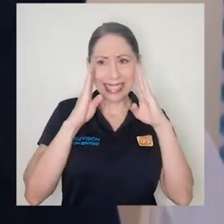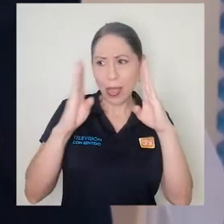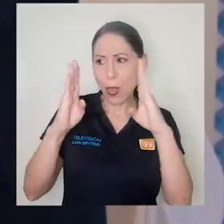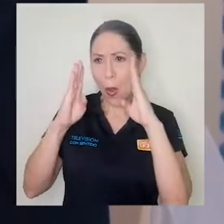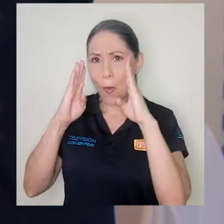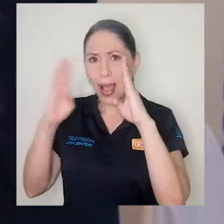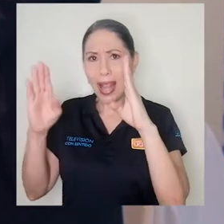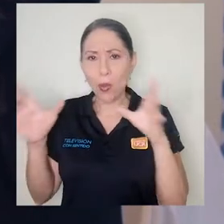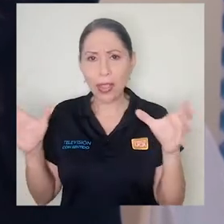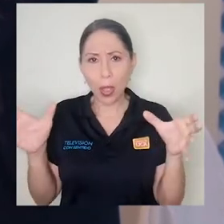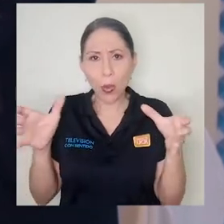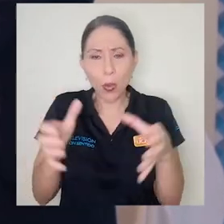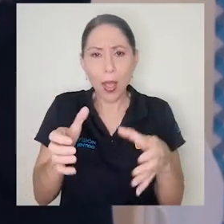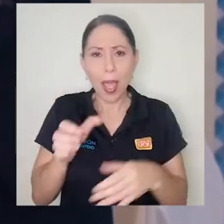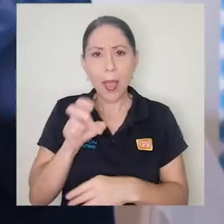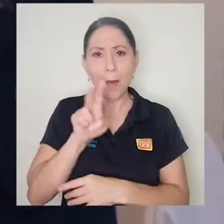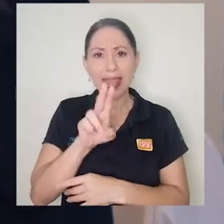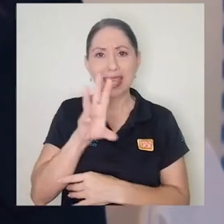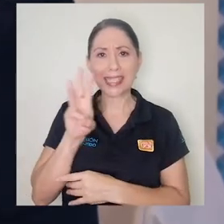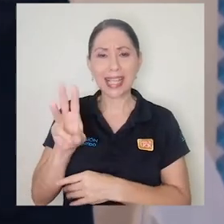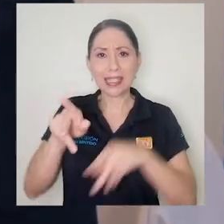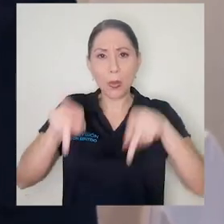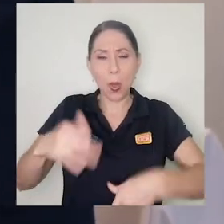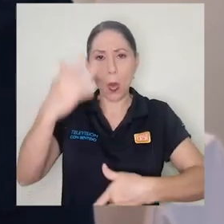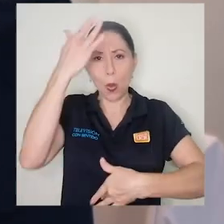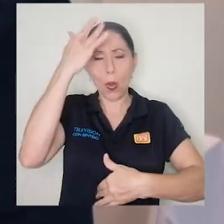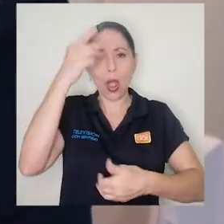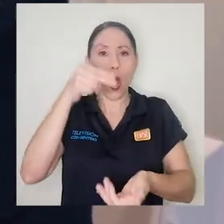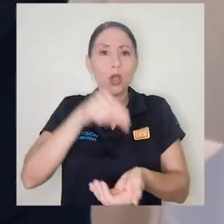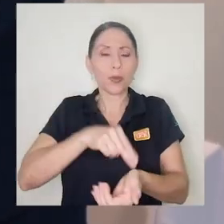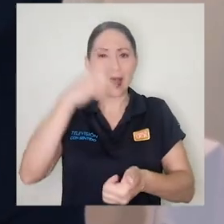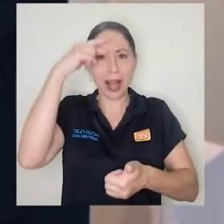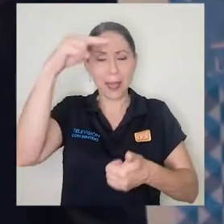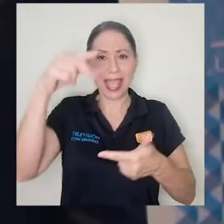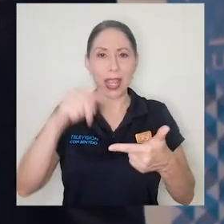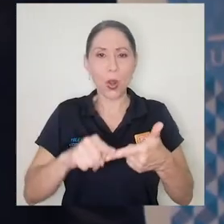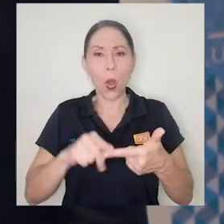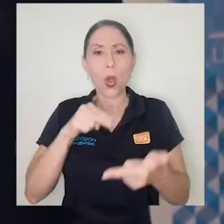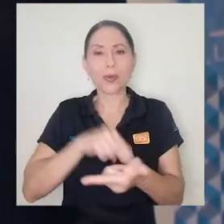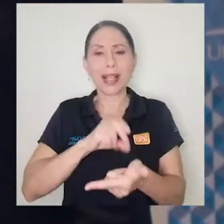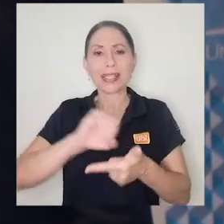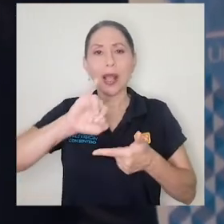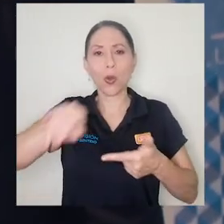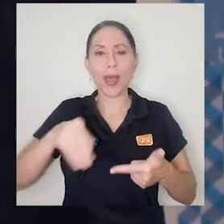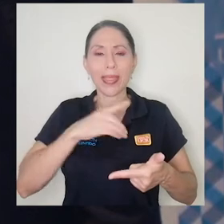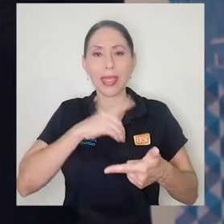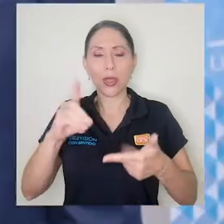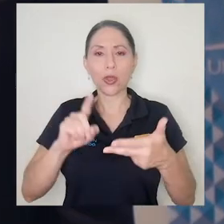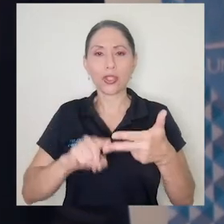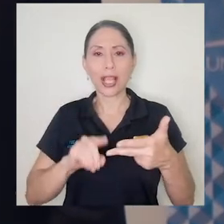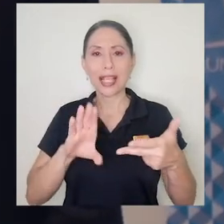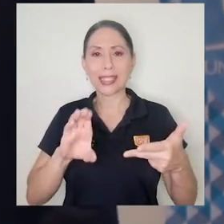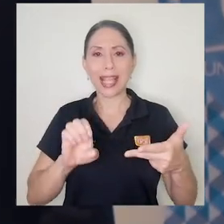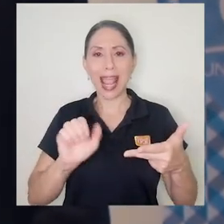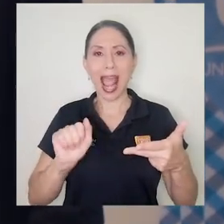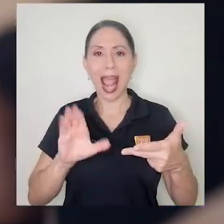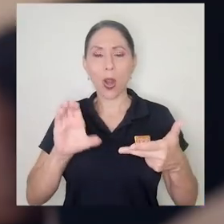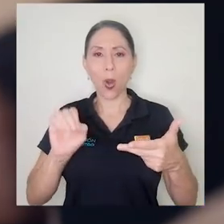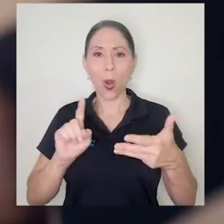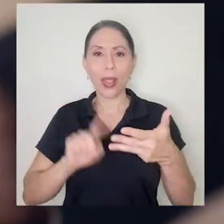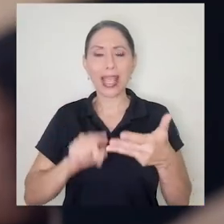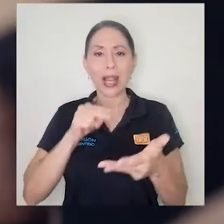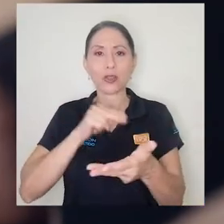cuenta a 26 pacientes del Hospital México, el Hospital San Juan de Dios, el SEACO y el Hospital Calderón Guardia.